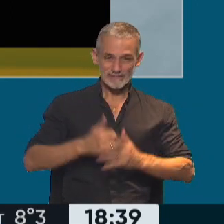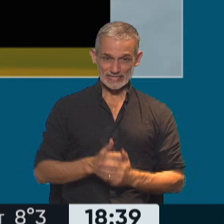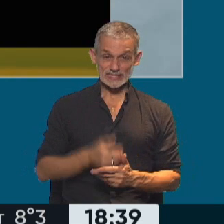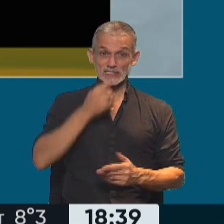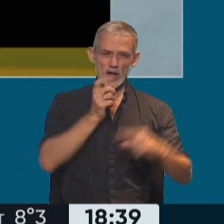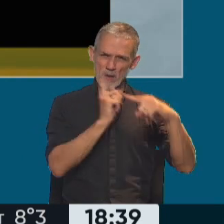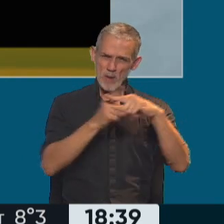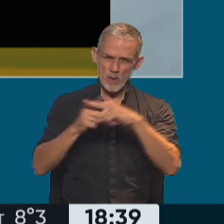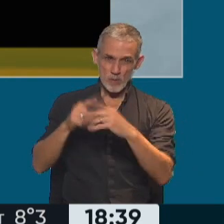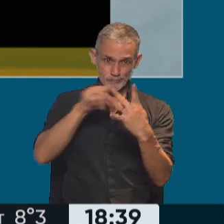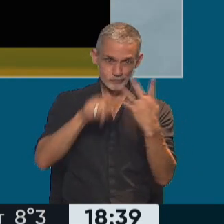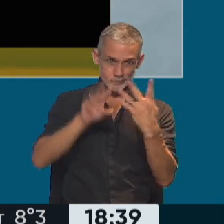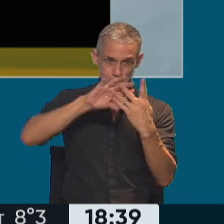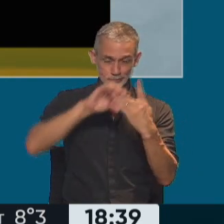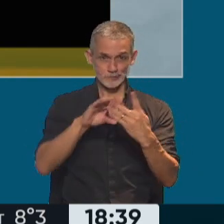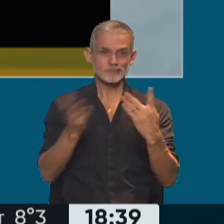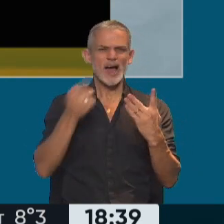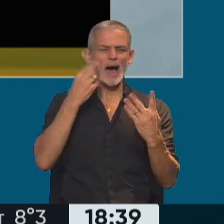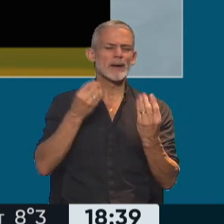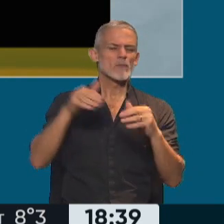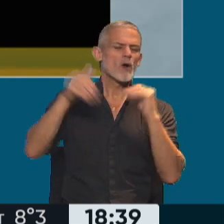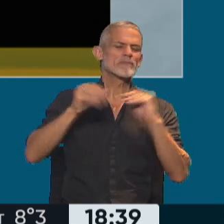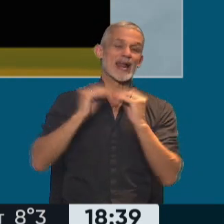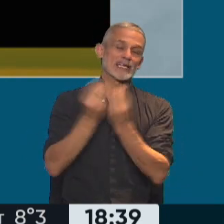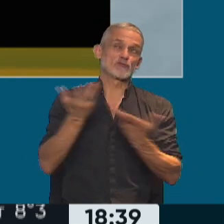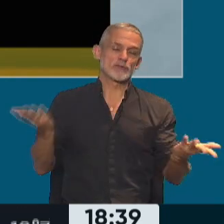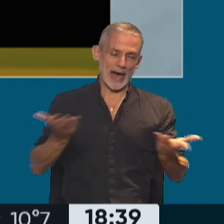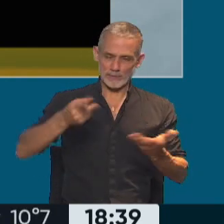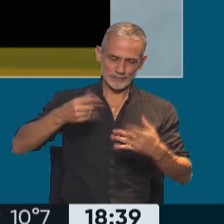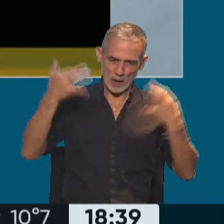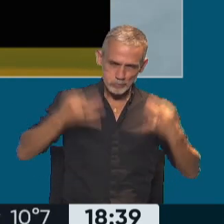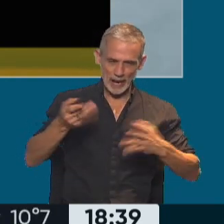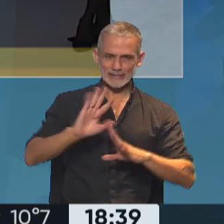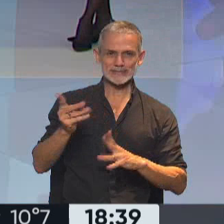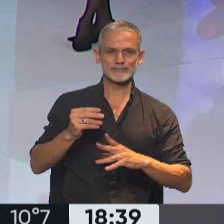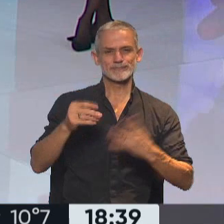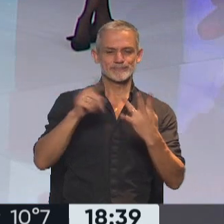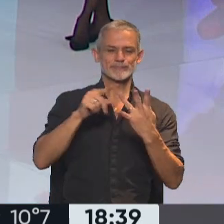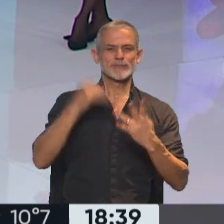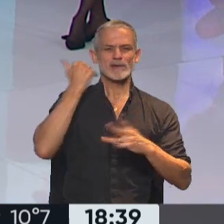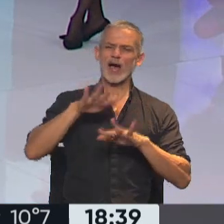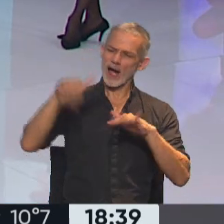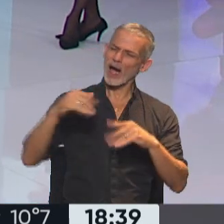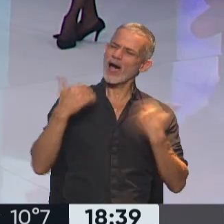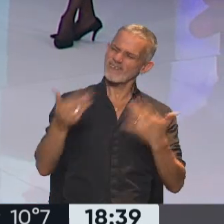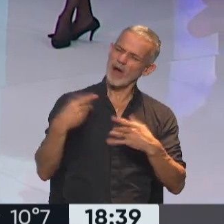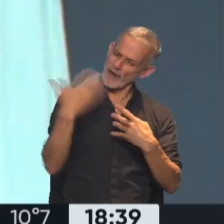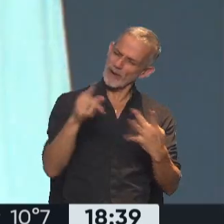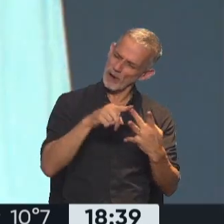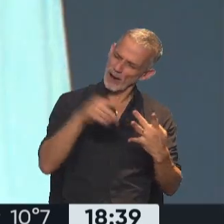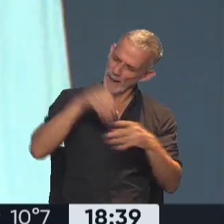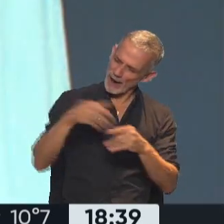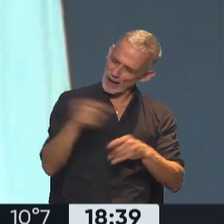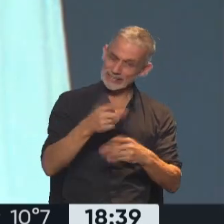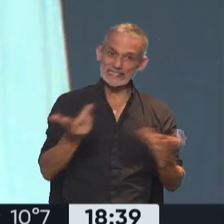¿no? Si sumamos así, esto hay que verlo después. Sabemos que no necesariamente cuando un candidato llama a quienes lo votaron a